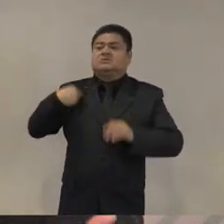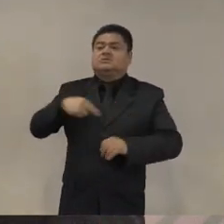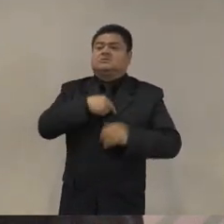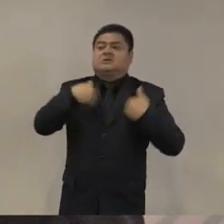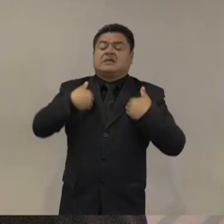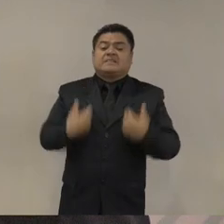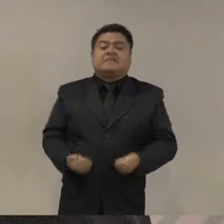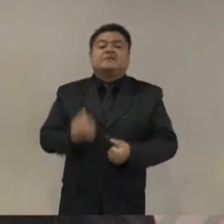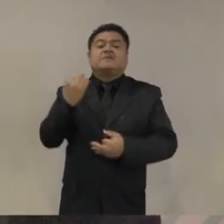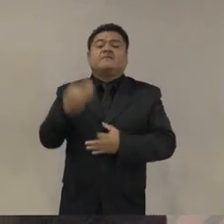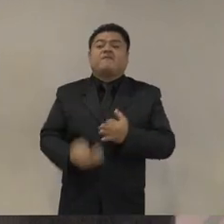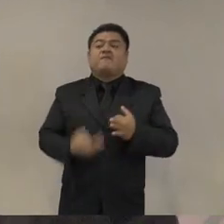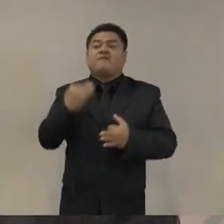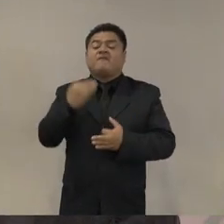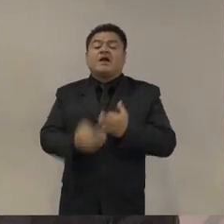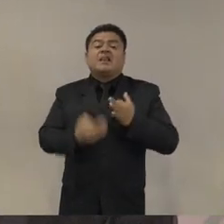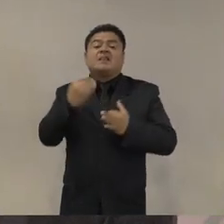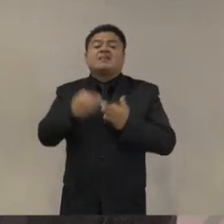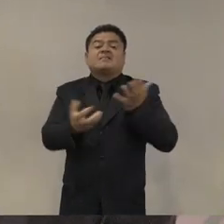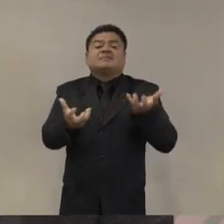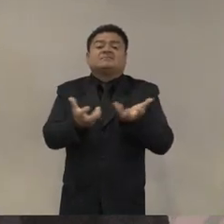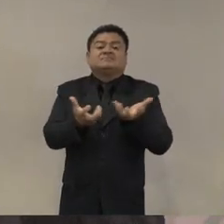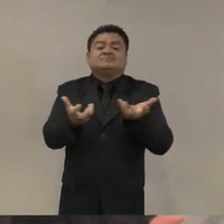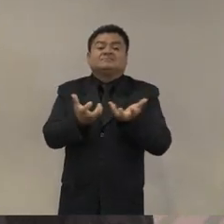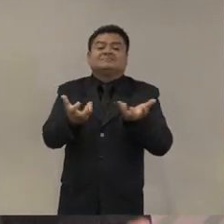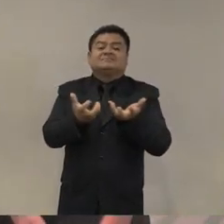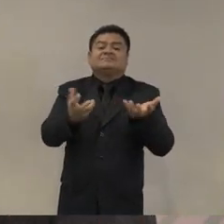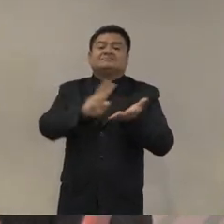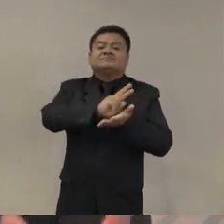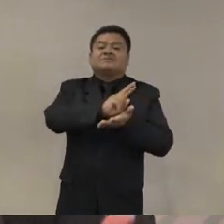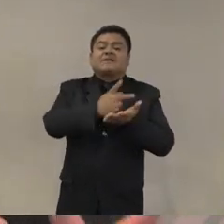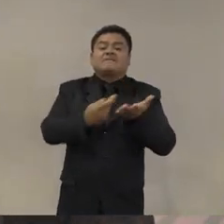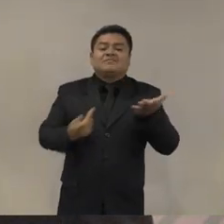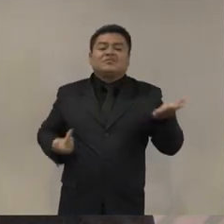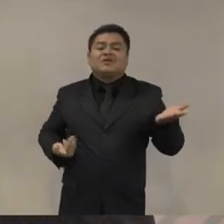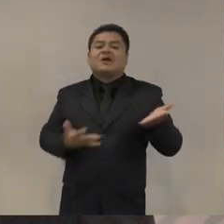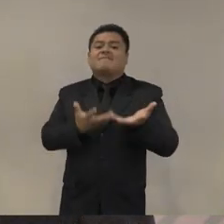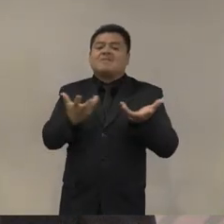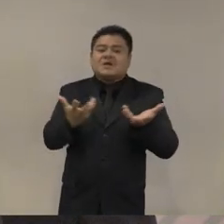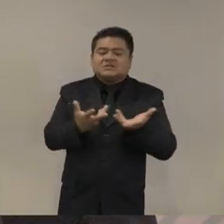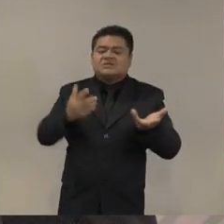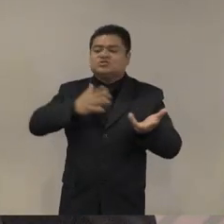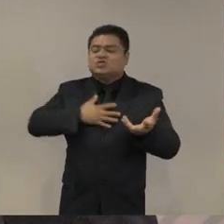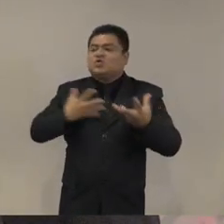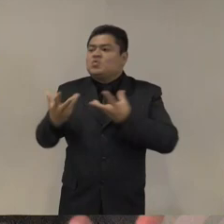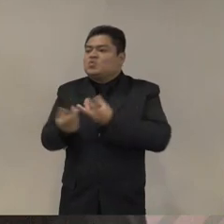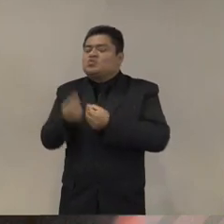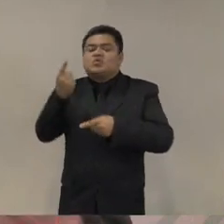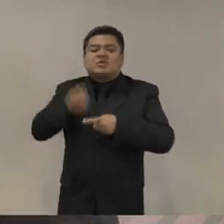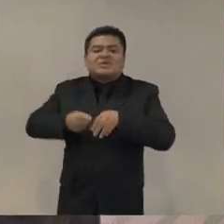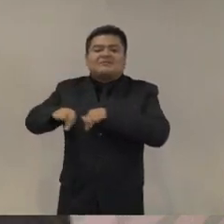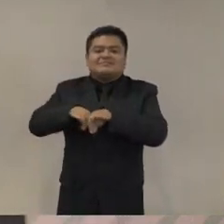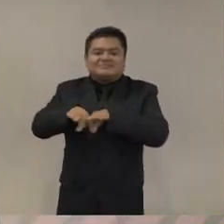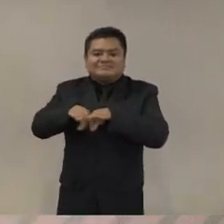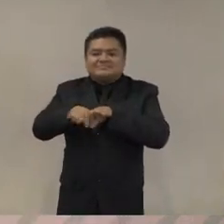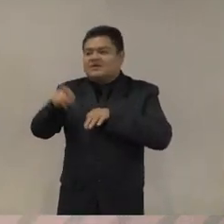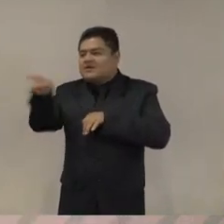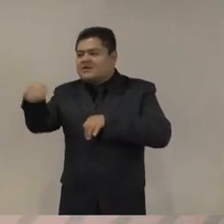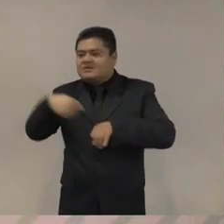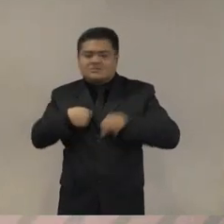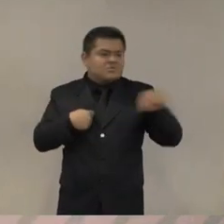que desarrollar mejores estrategias de con quién va a hacer pasando por